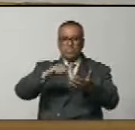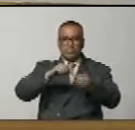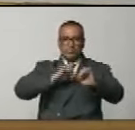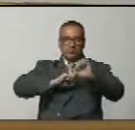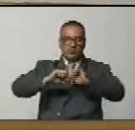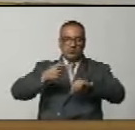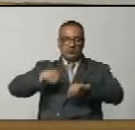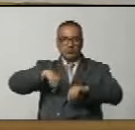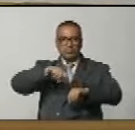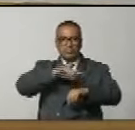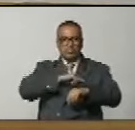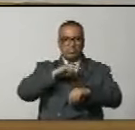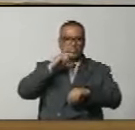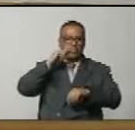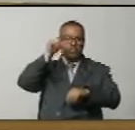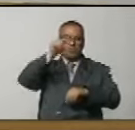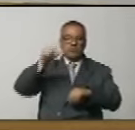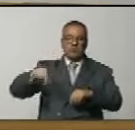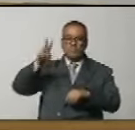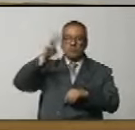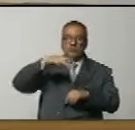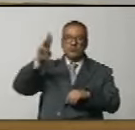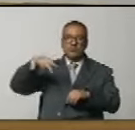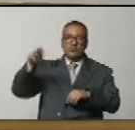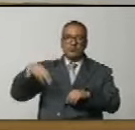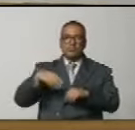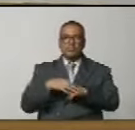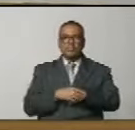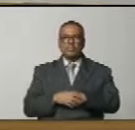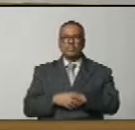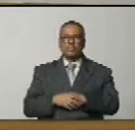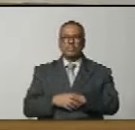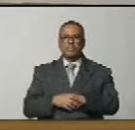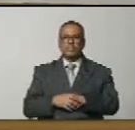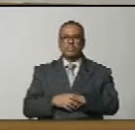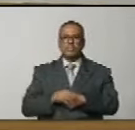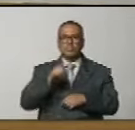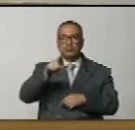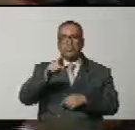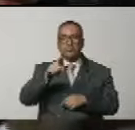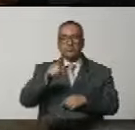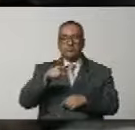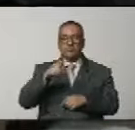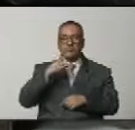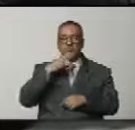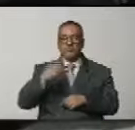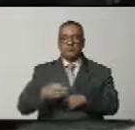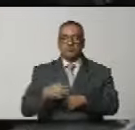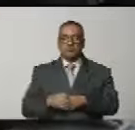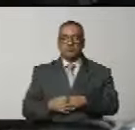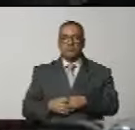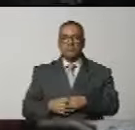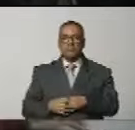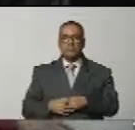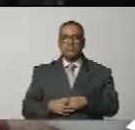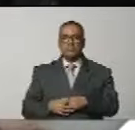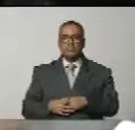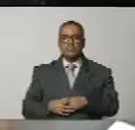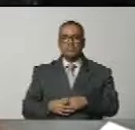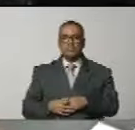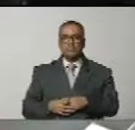de nuestra Guayana Ezequiva. Esa es la razón por la que